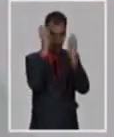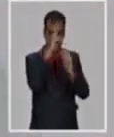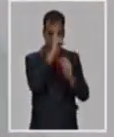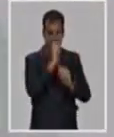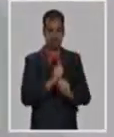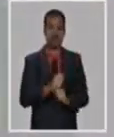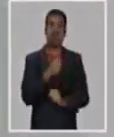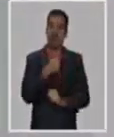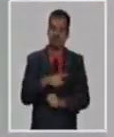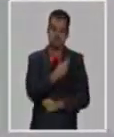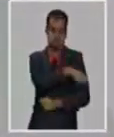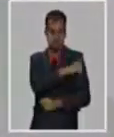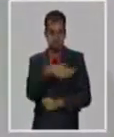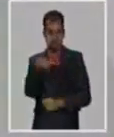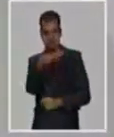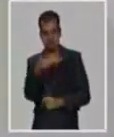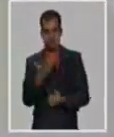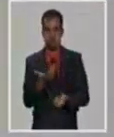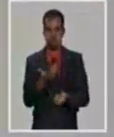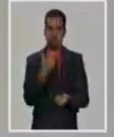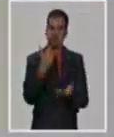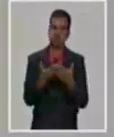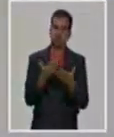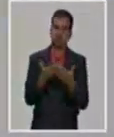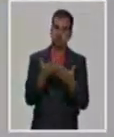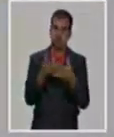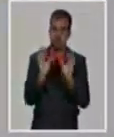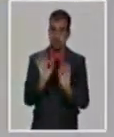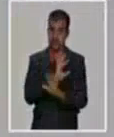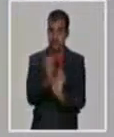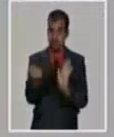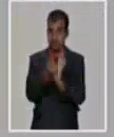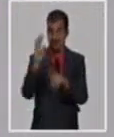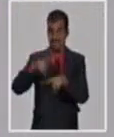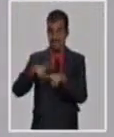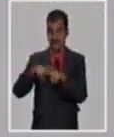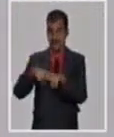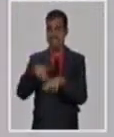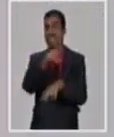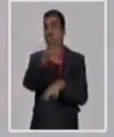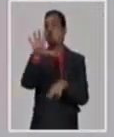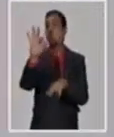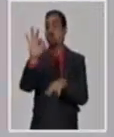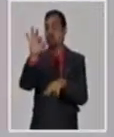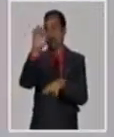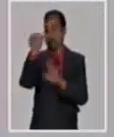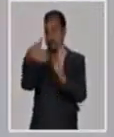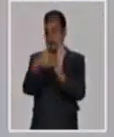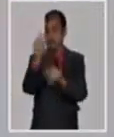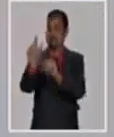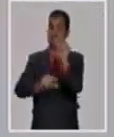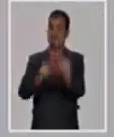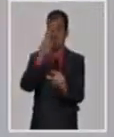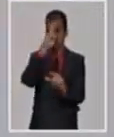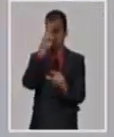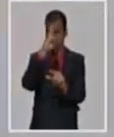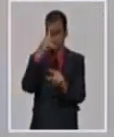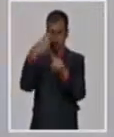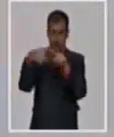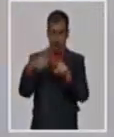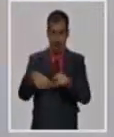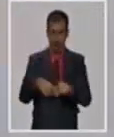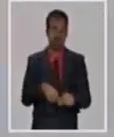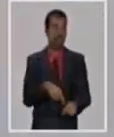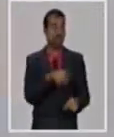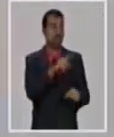observacionales, de los estudios de intervención, perdón, que ya está aprobado en La Habana con los 150 mil, en Santiago, Granma y Guantánamo con los